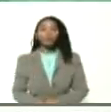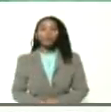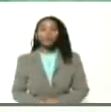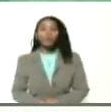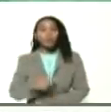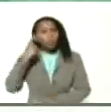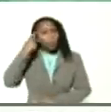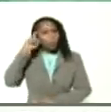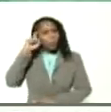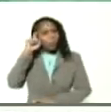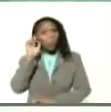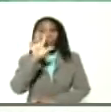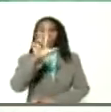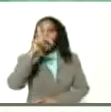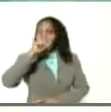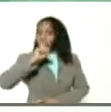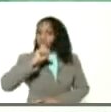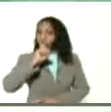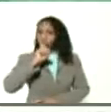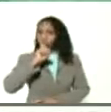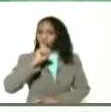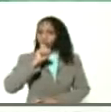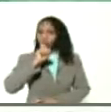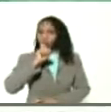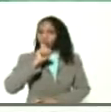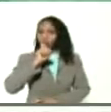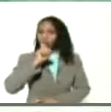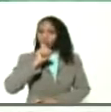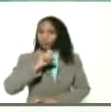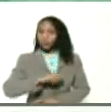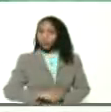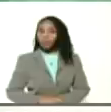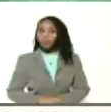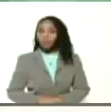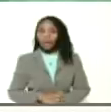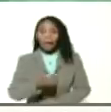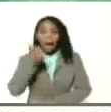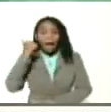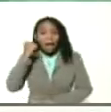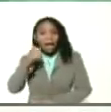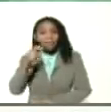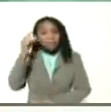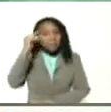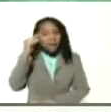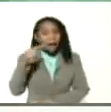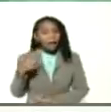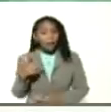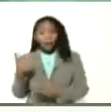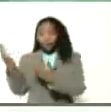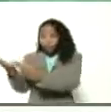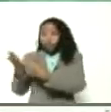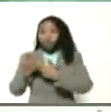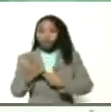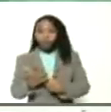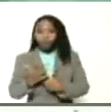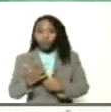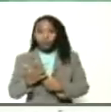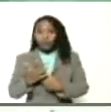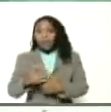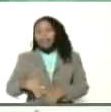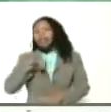recordamos los tres años, aquel día en que recibimos la infausta